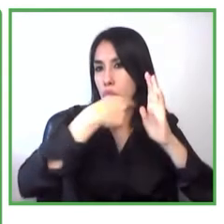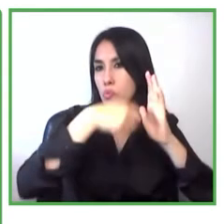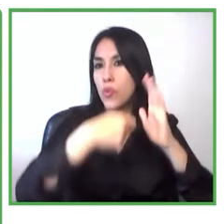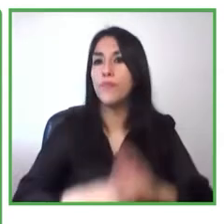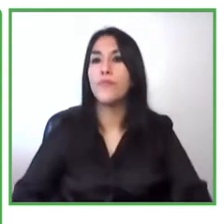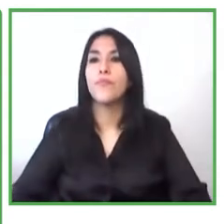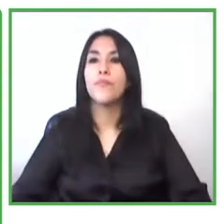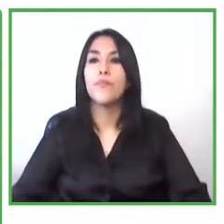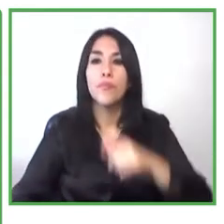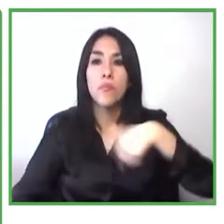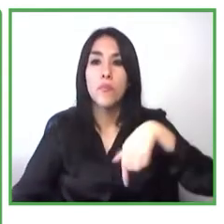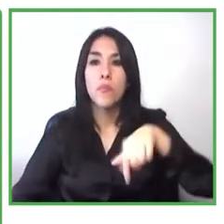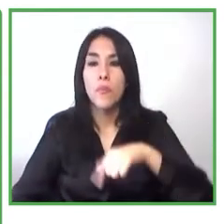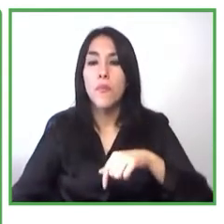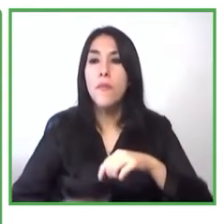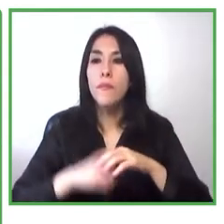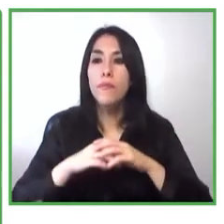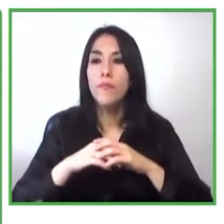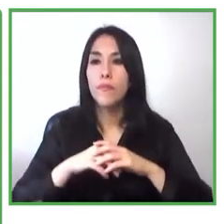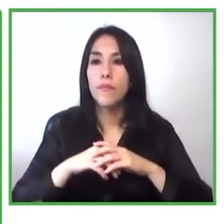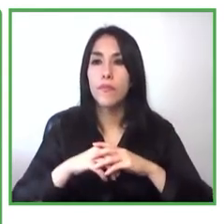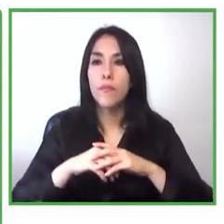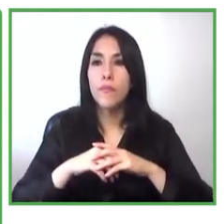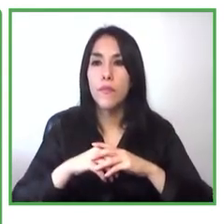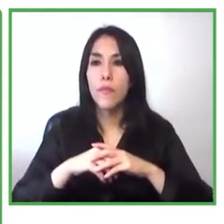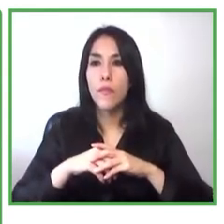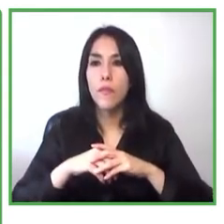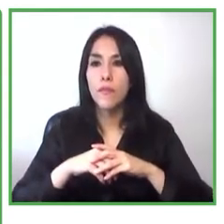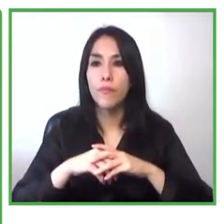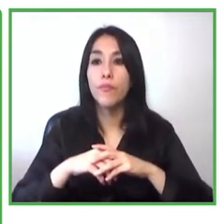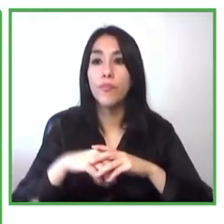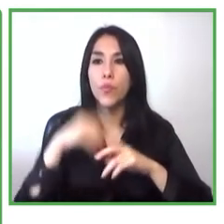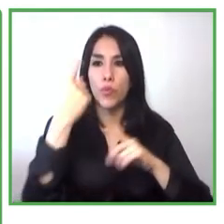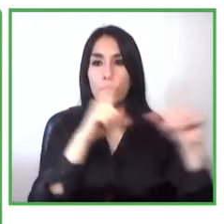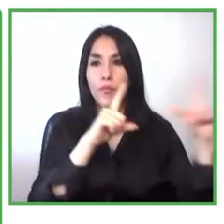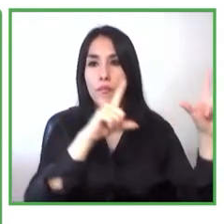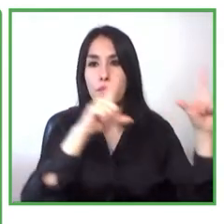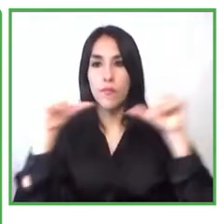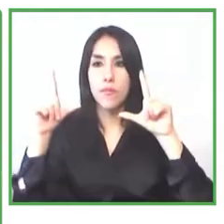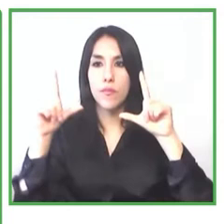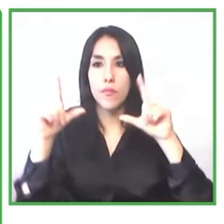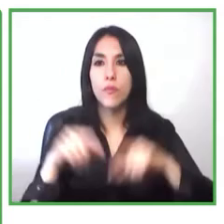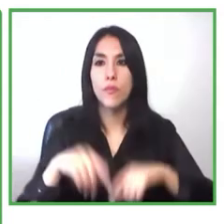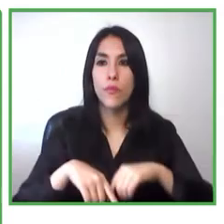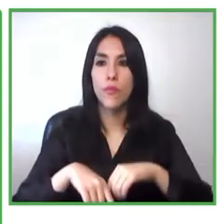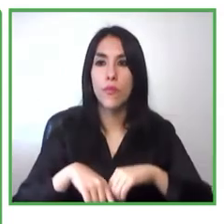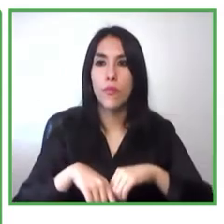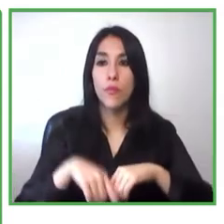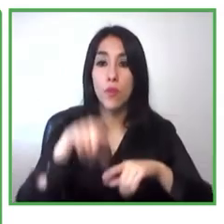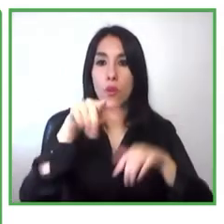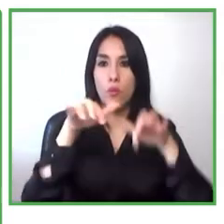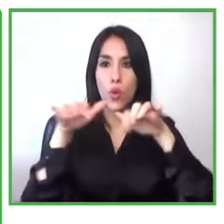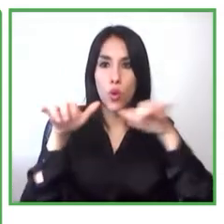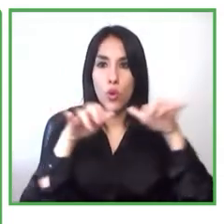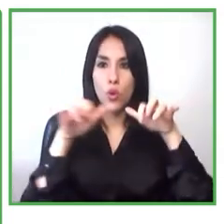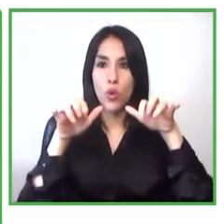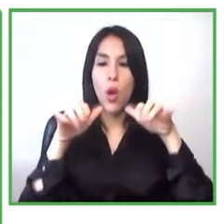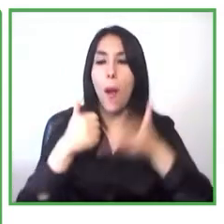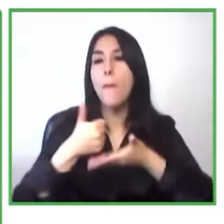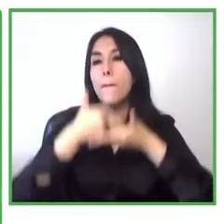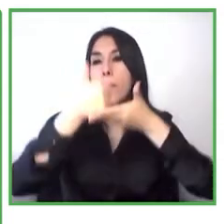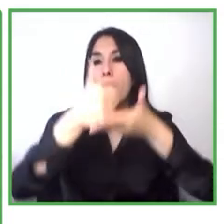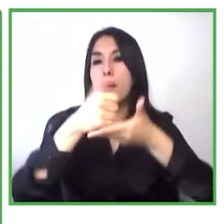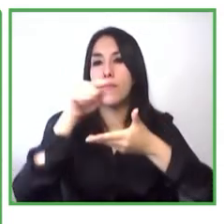plataforma de aprendizaje en línea que no solamente es para ayudar a los que no pueden asistir en persona